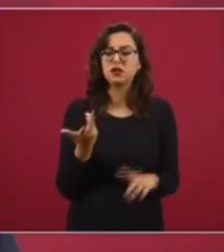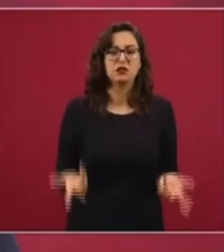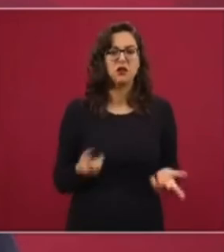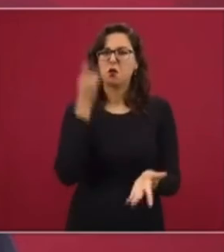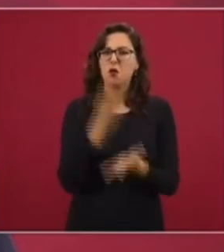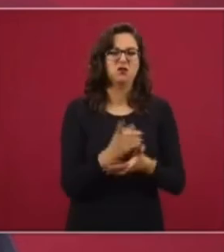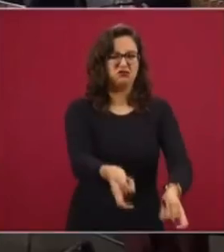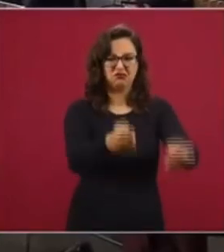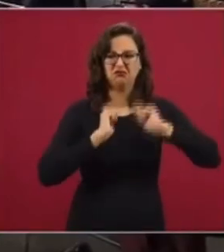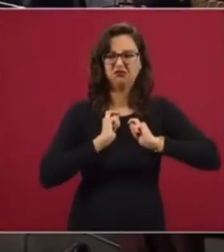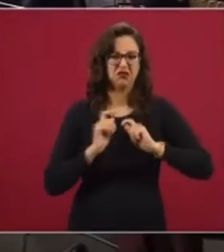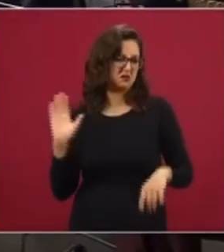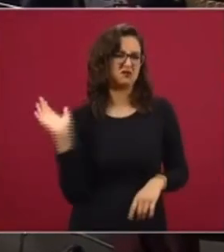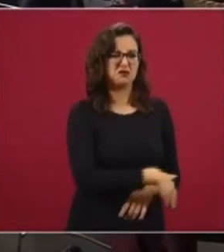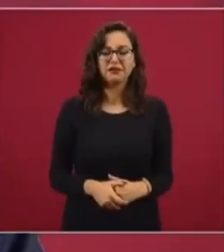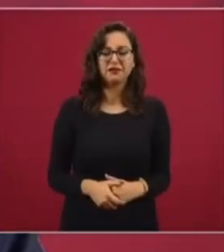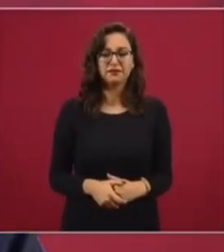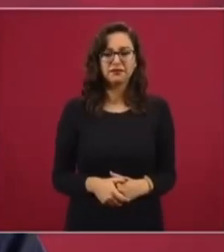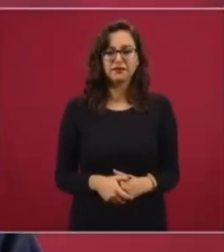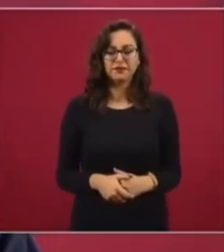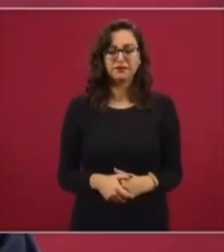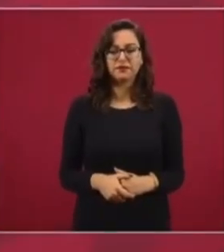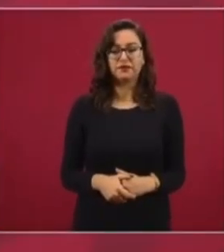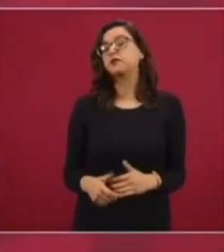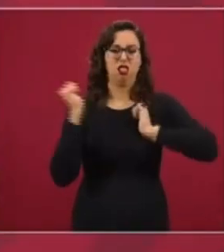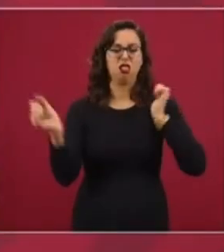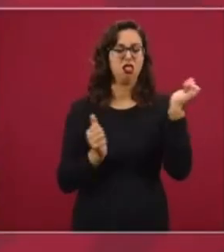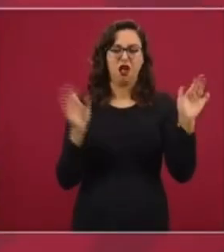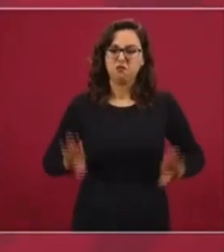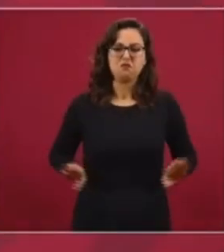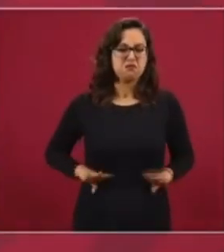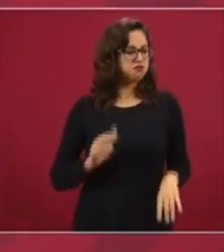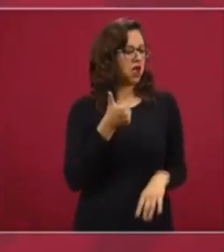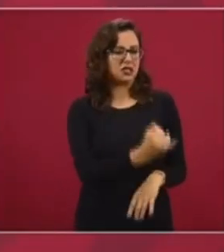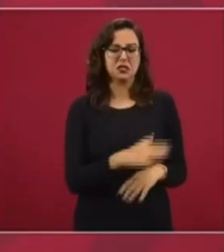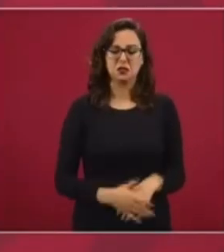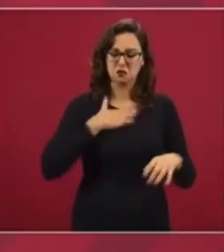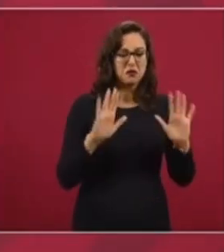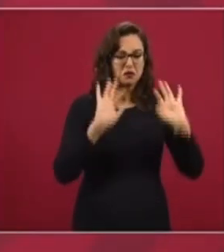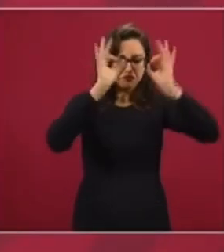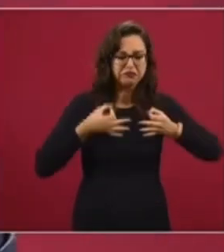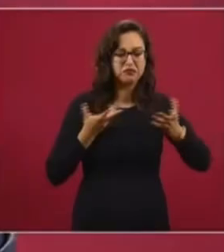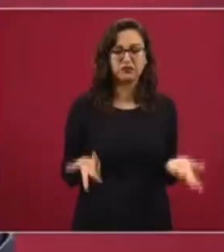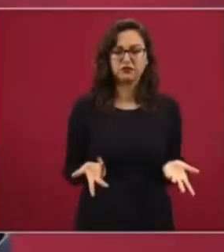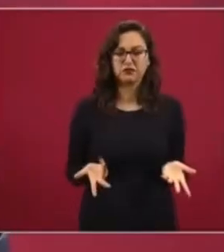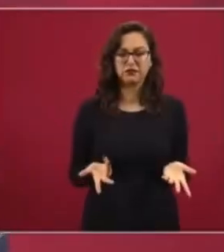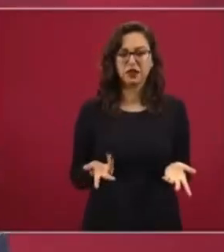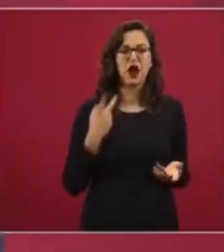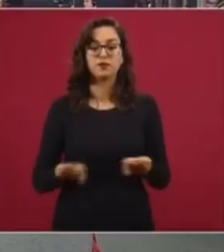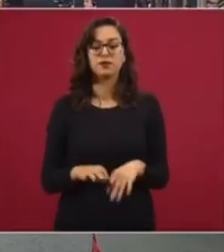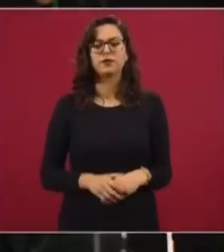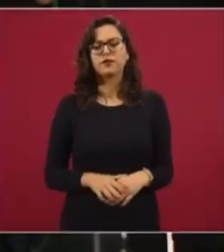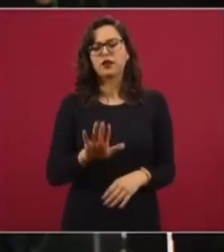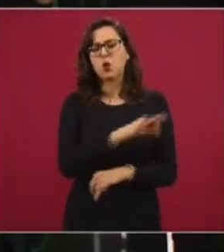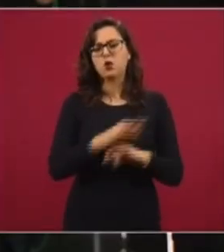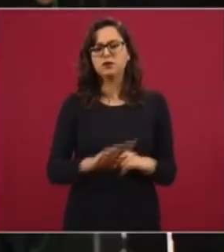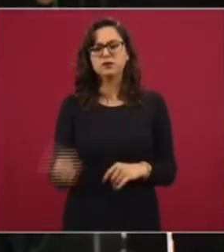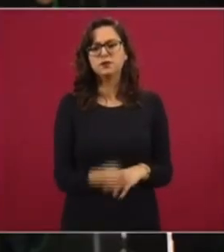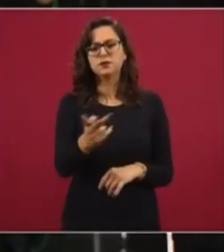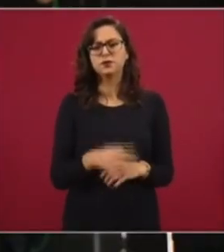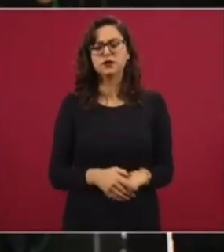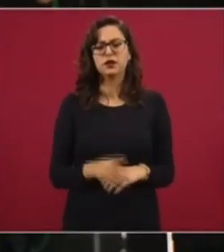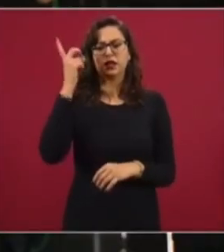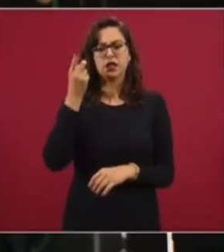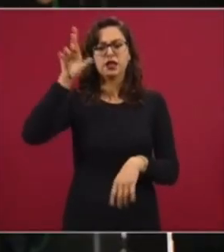Es el poder por el poder. Quítate tú porque quiero lo. Puro oportunismo, puro individualismo, pura politiquería. ¿Cuándo tendríamos una respuesta